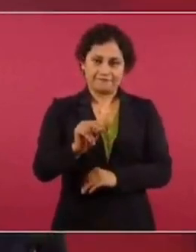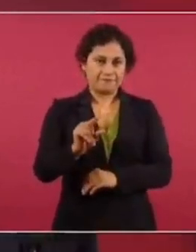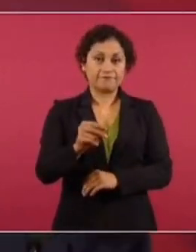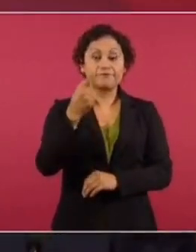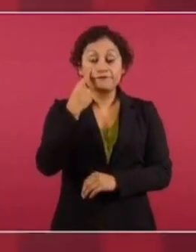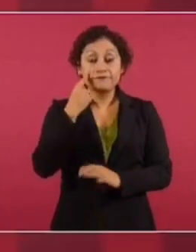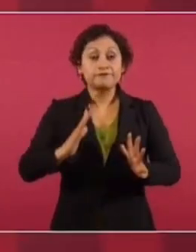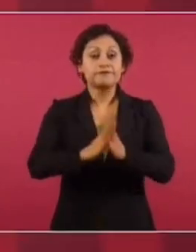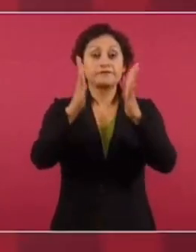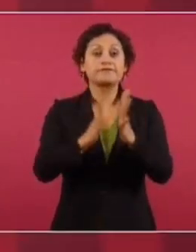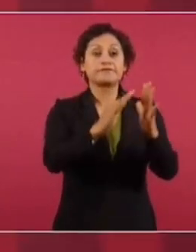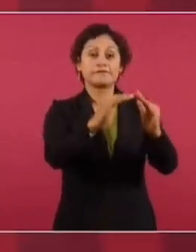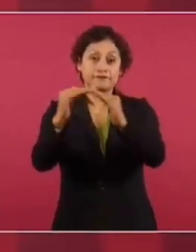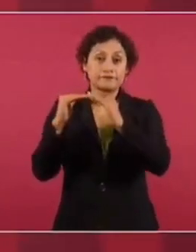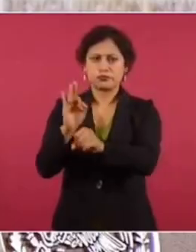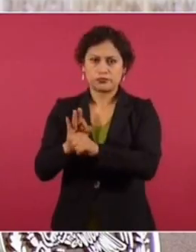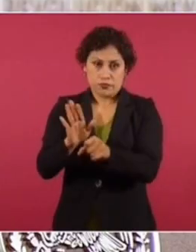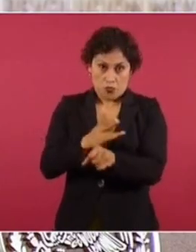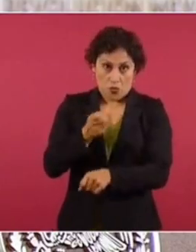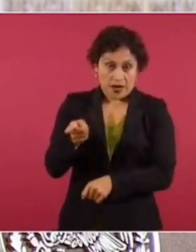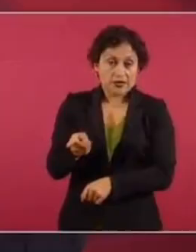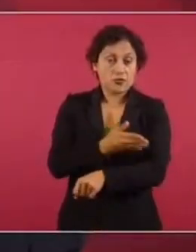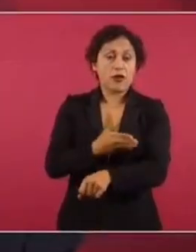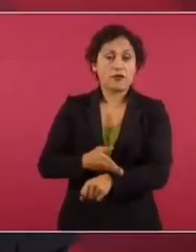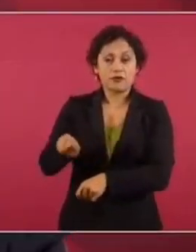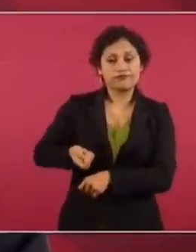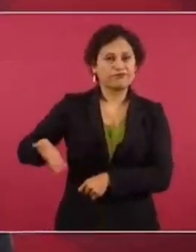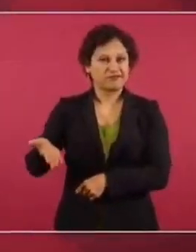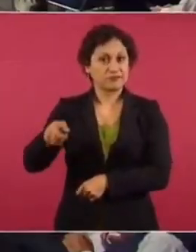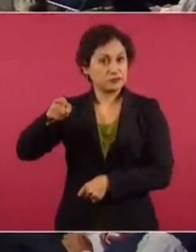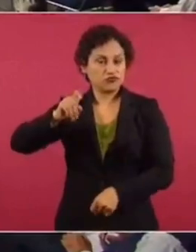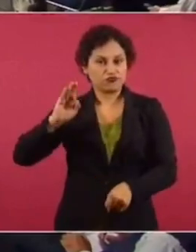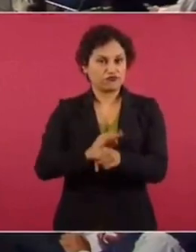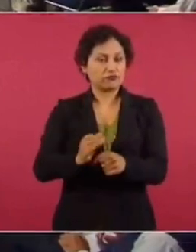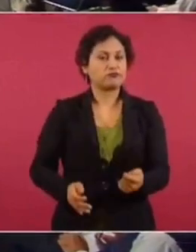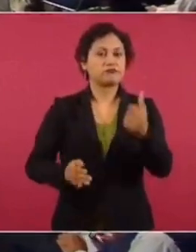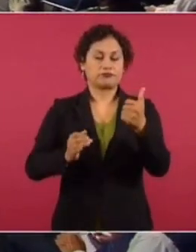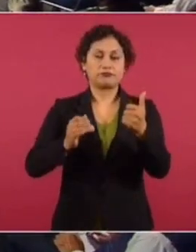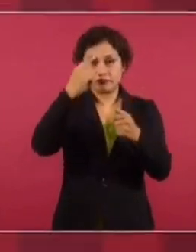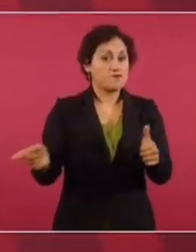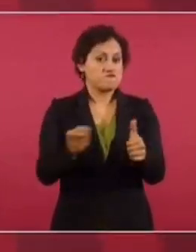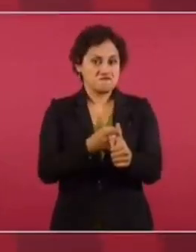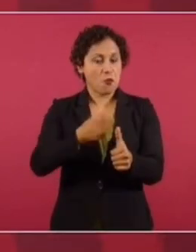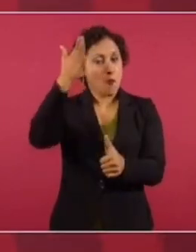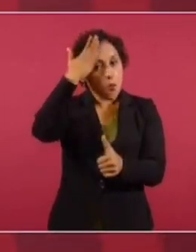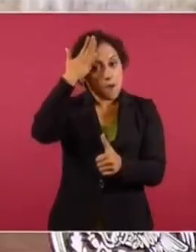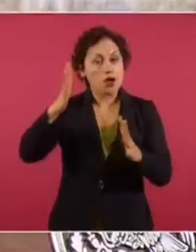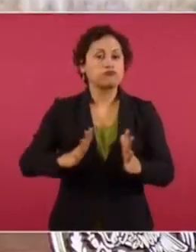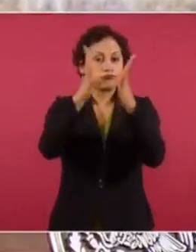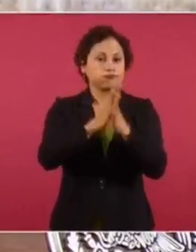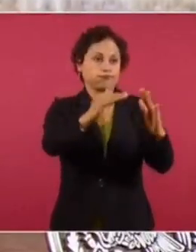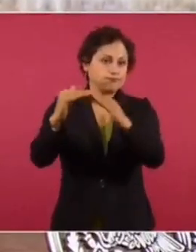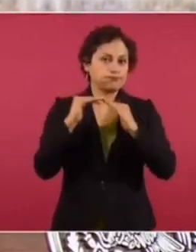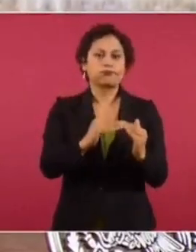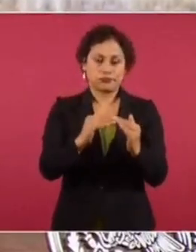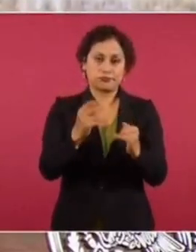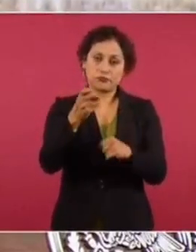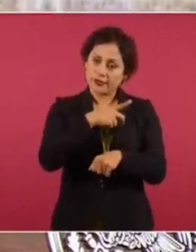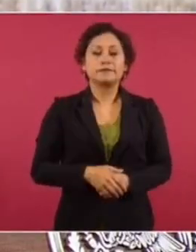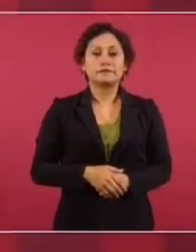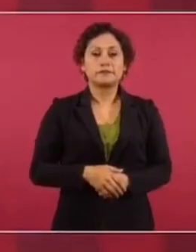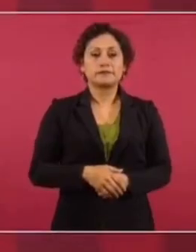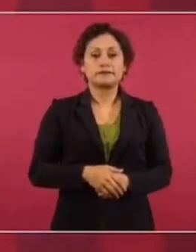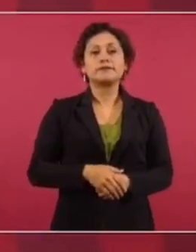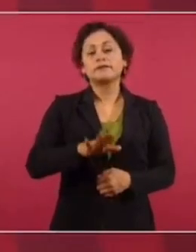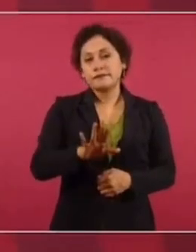democracia está por encima de todo. Entonces, en Coahuila y en cualquier otro estado, la democracia por delante. Y hay que cumplir con eso. Nada